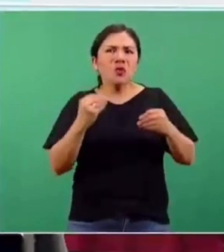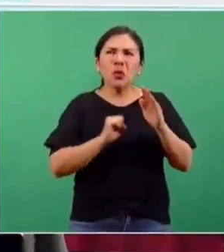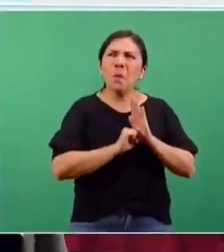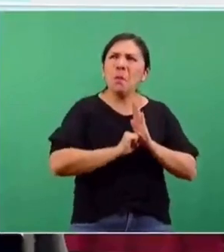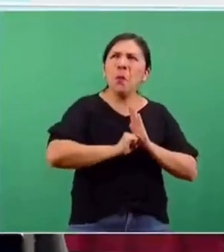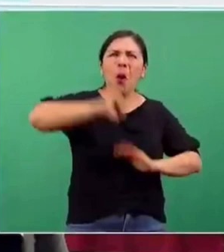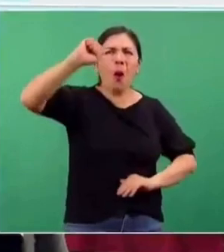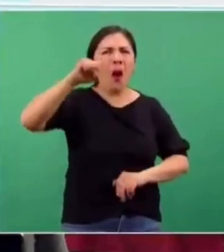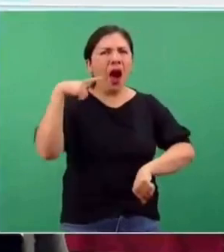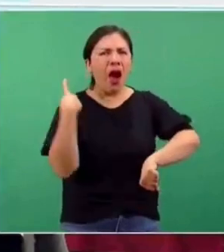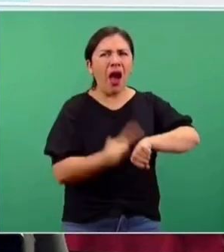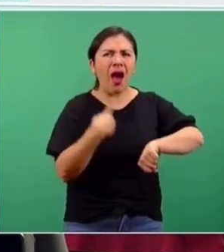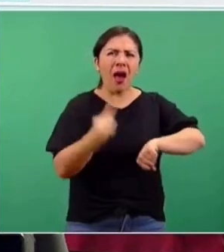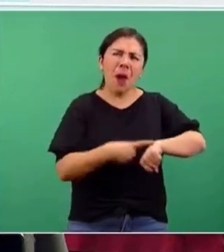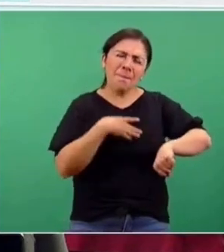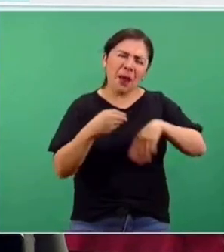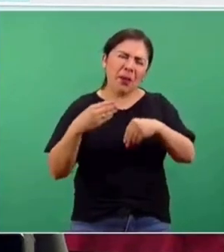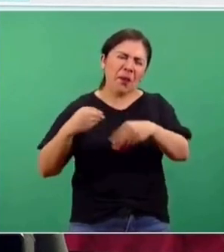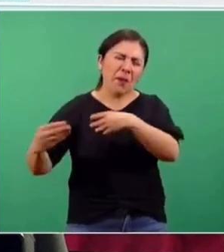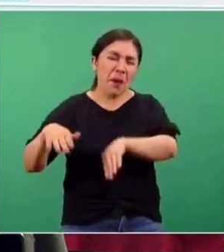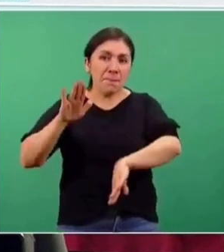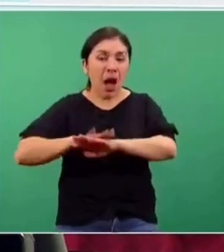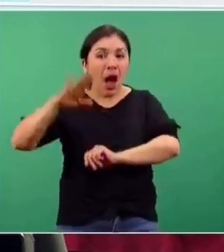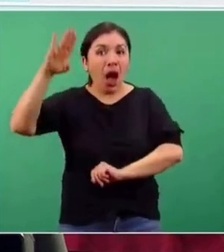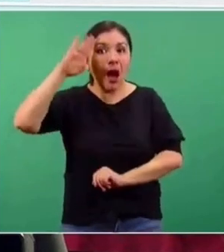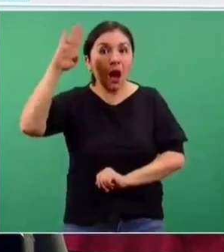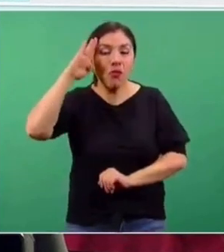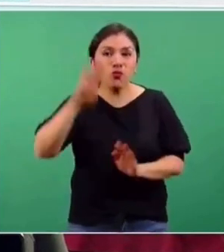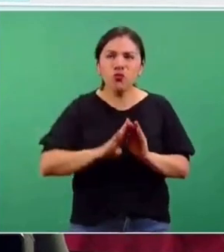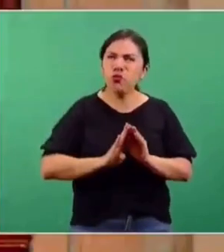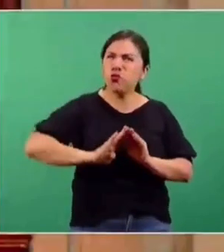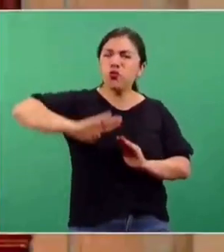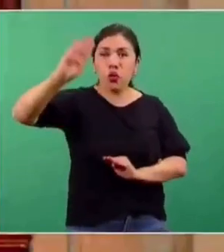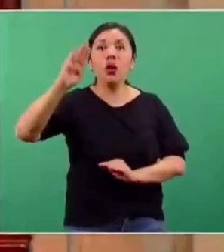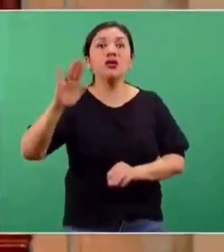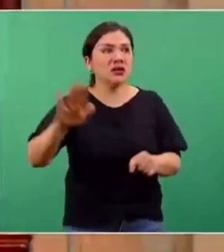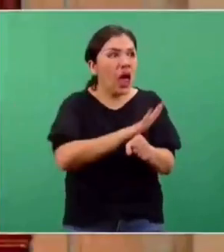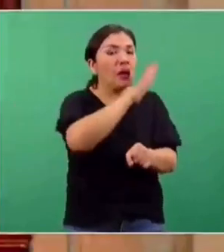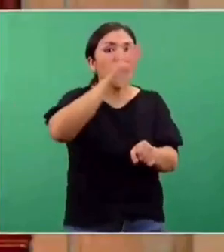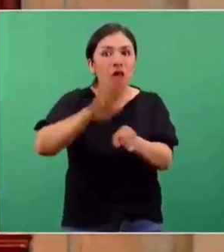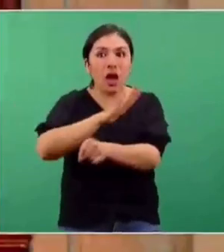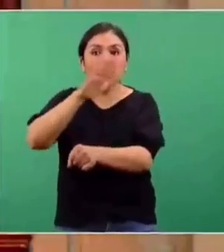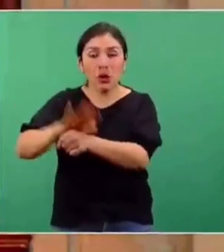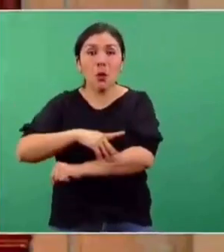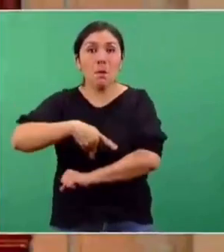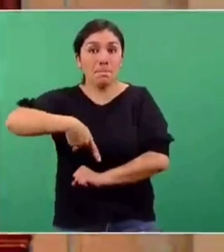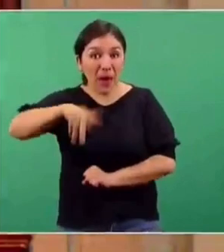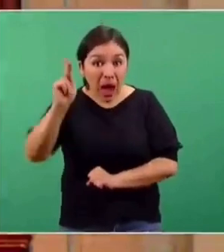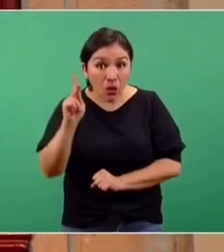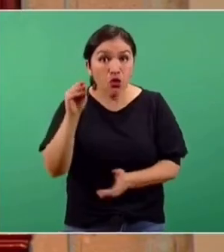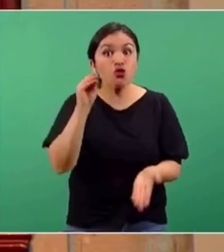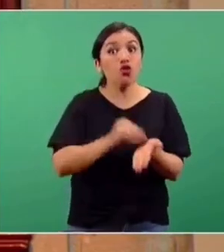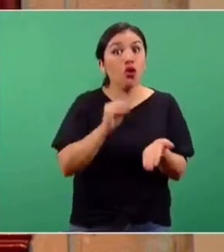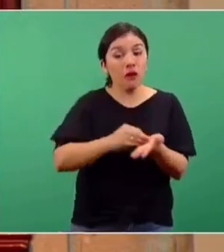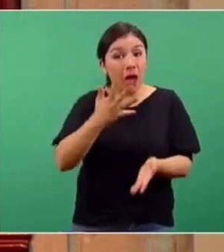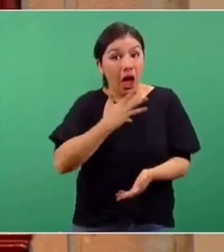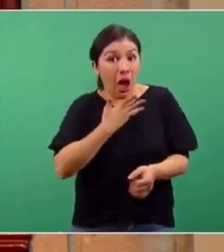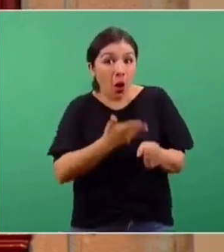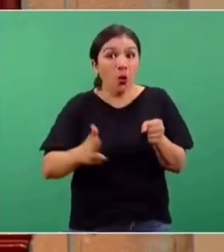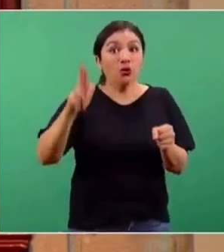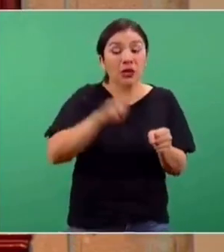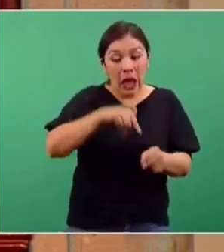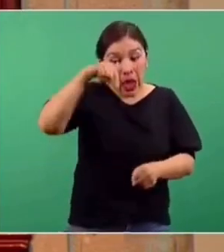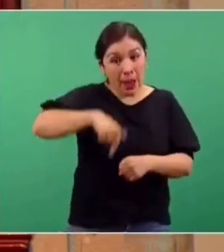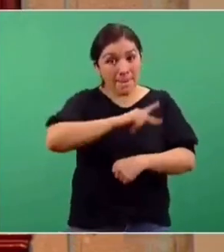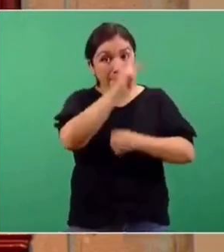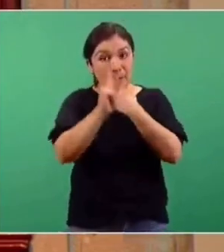ola importante, tuvimos niveles bastante altos de saturación, hasta el momento la capacidad hospitalaria que se generó en el